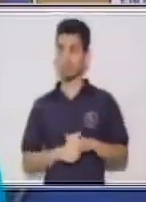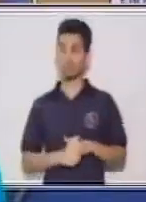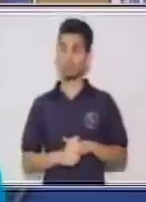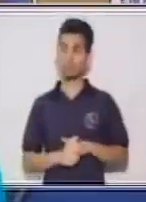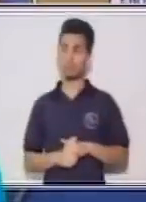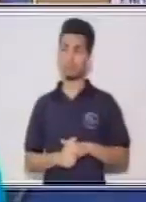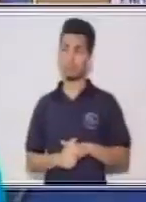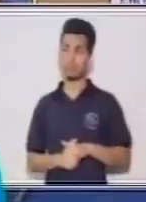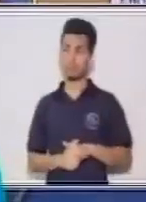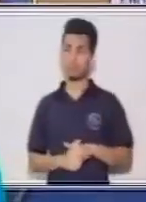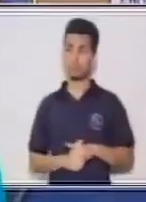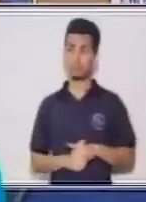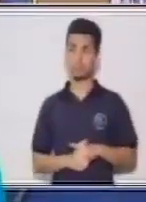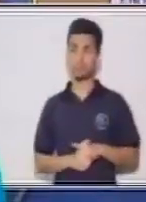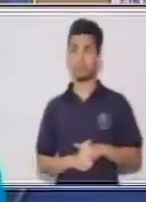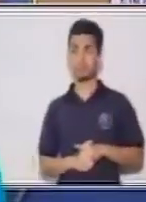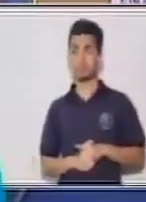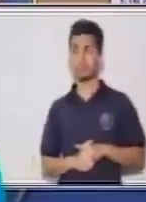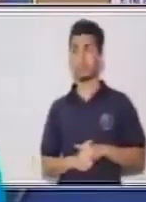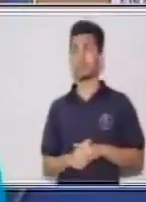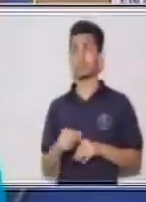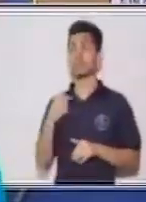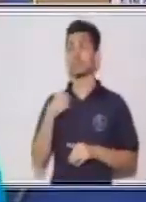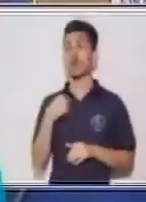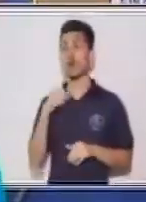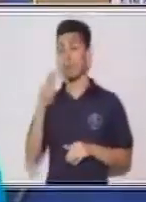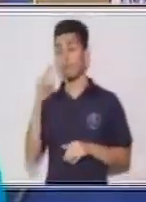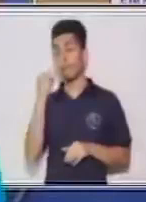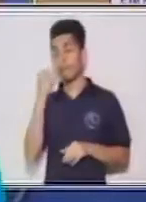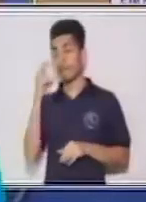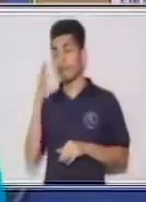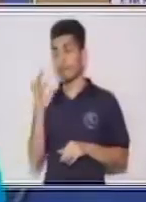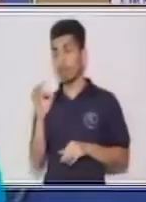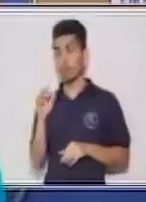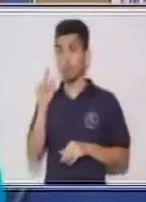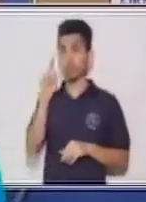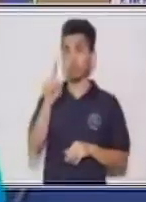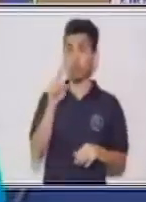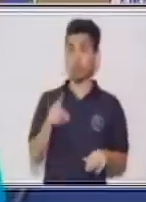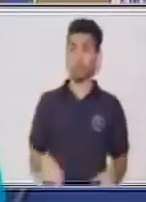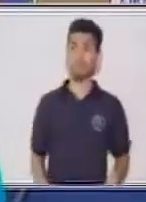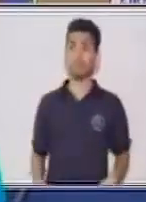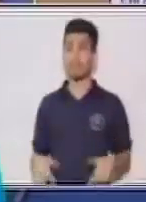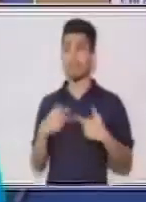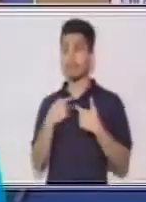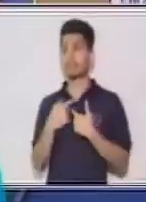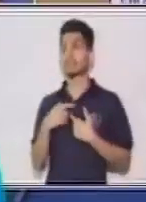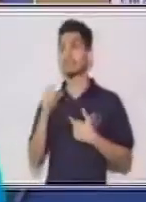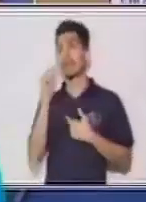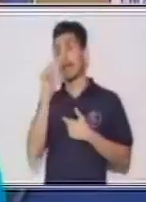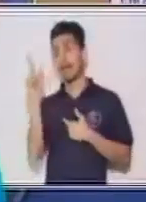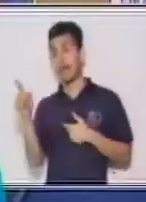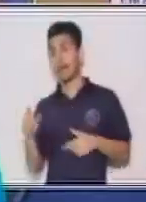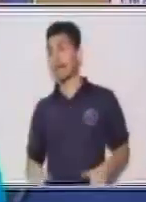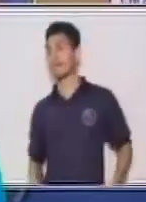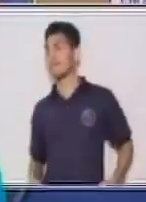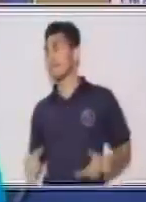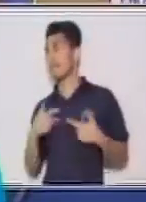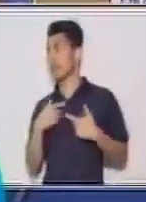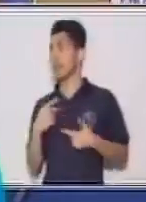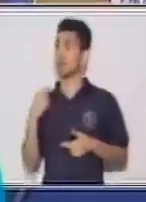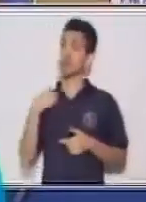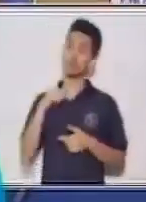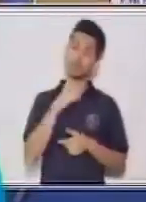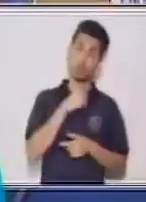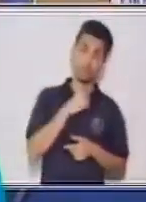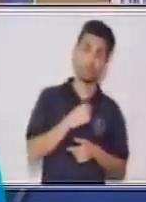manera oral también. Y entonces sería, yo vivo, tú vives, él vive, nosotras,